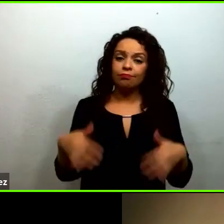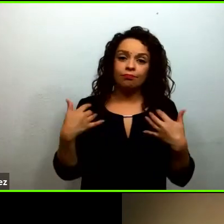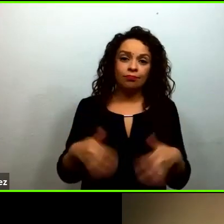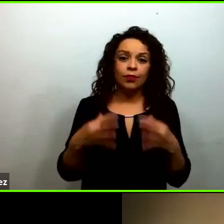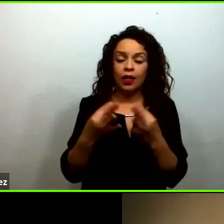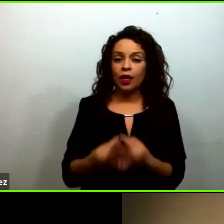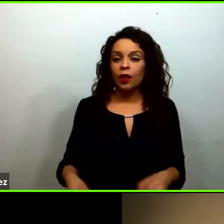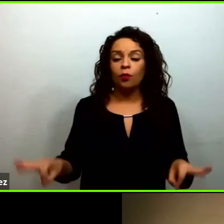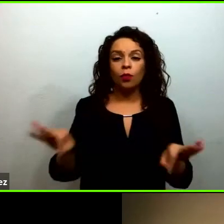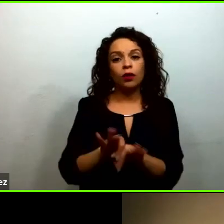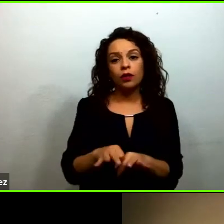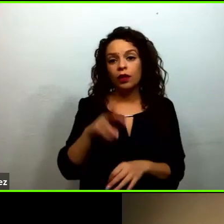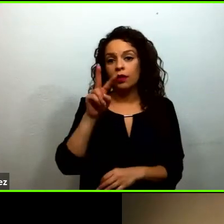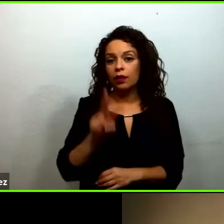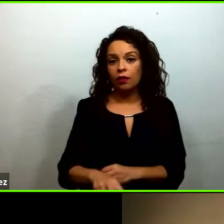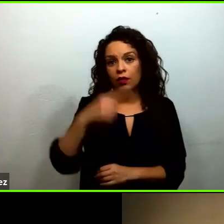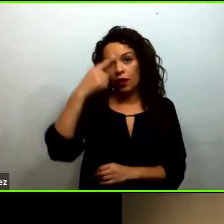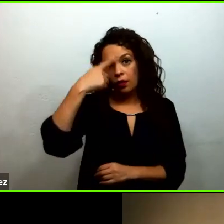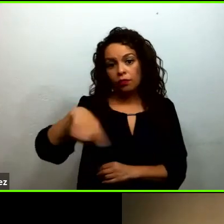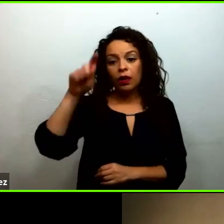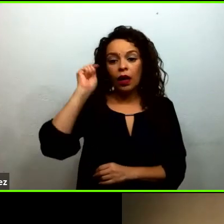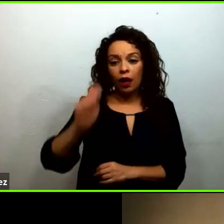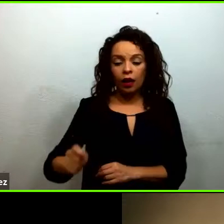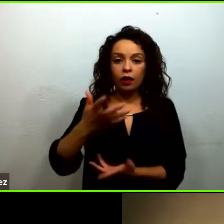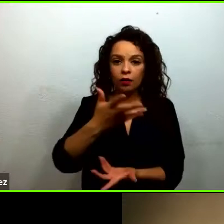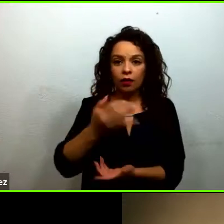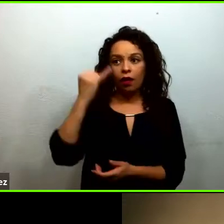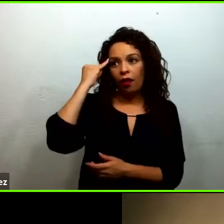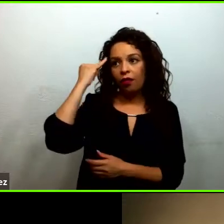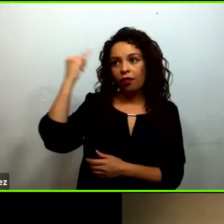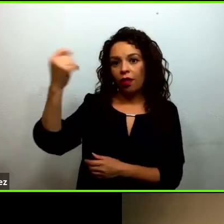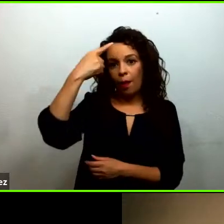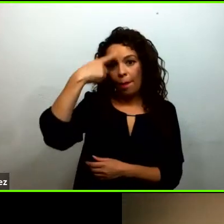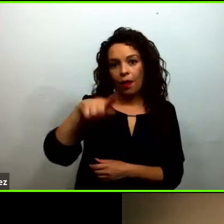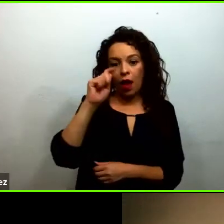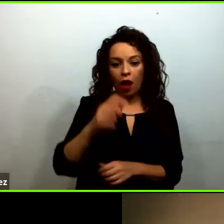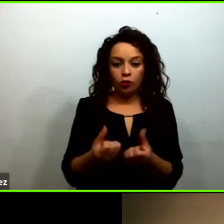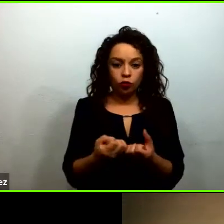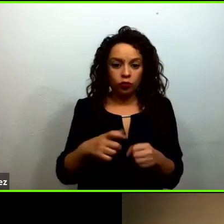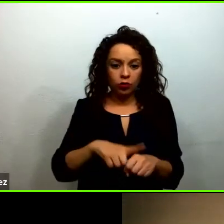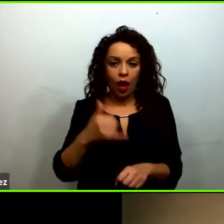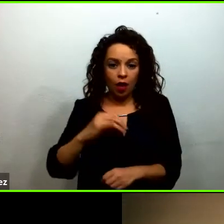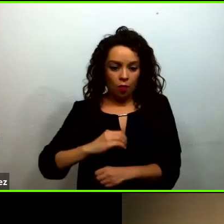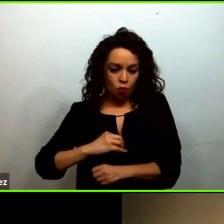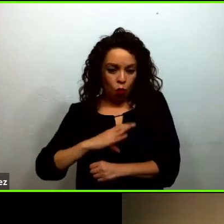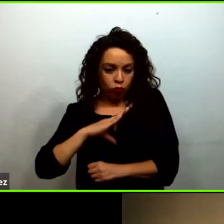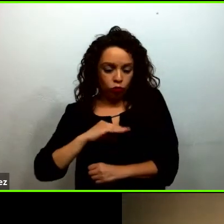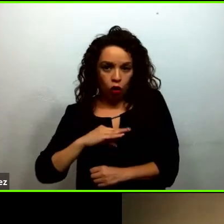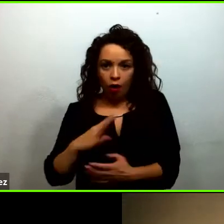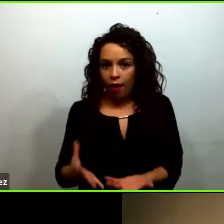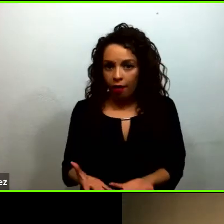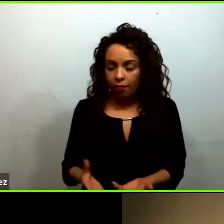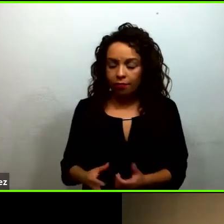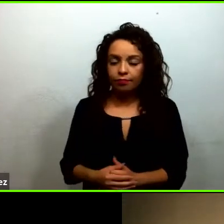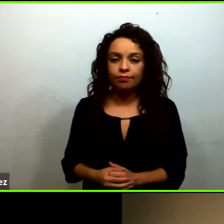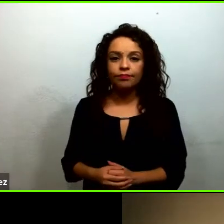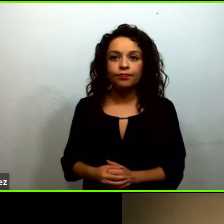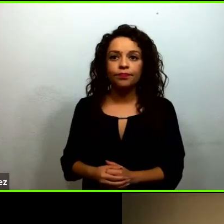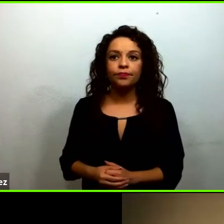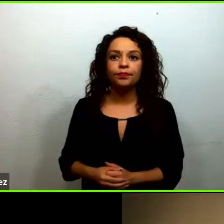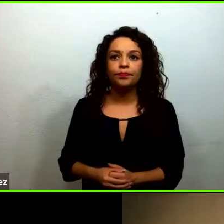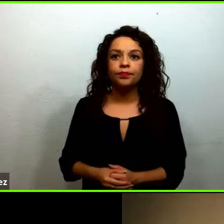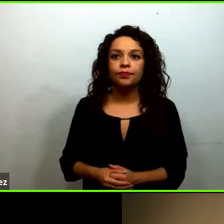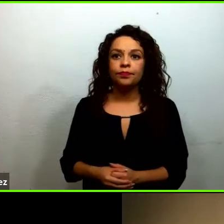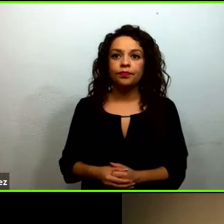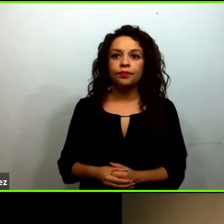con el diseño de estrategias socioemocionales que es lo que hablamos al principio y hubo una